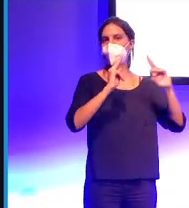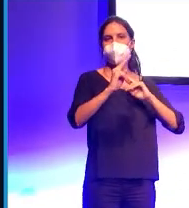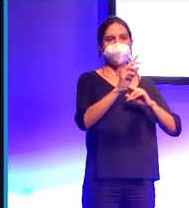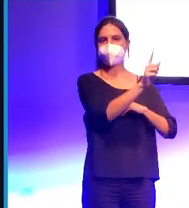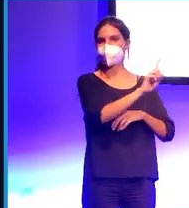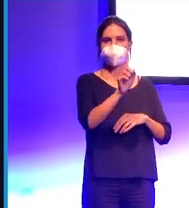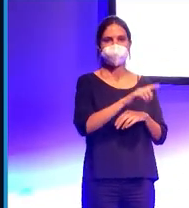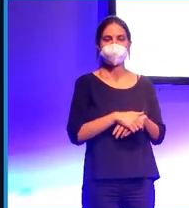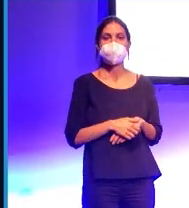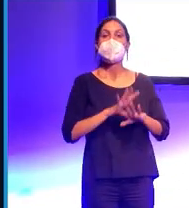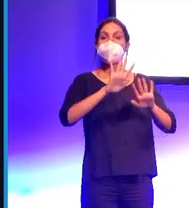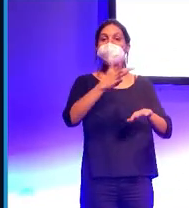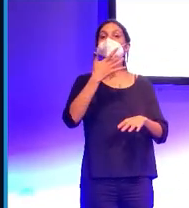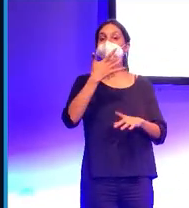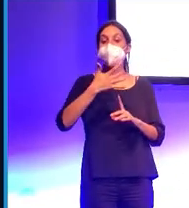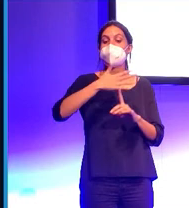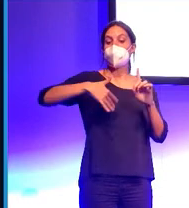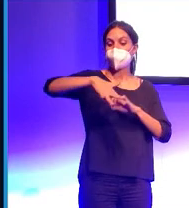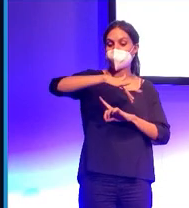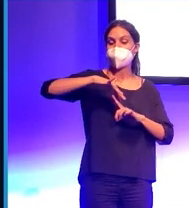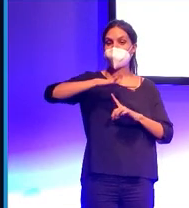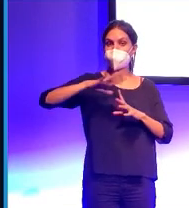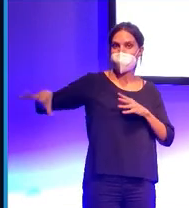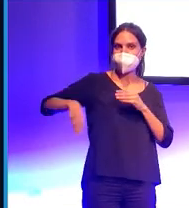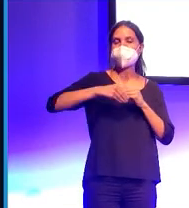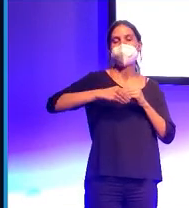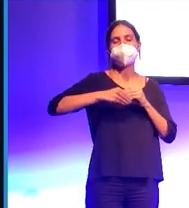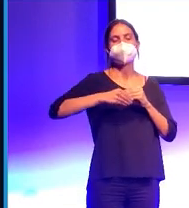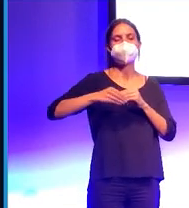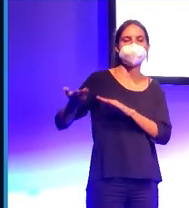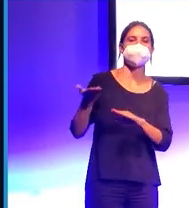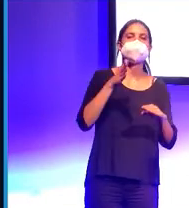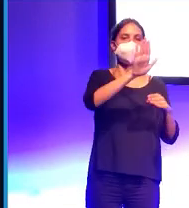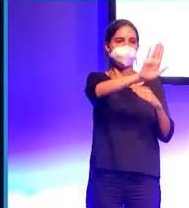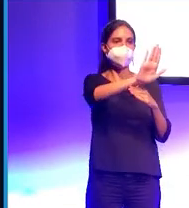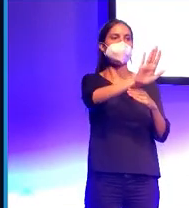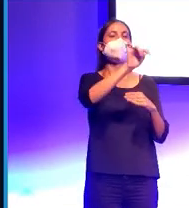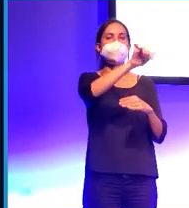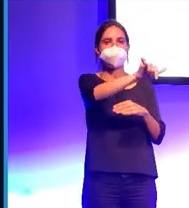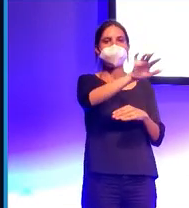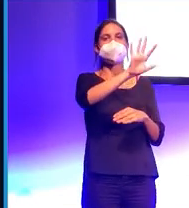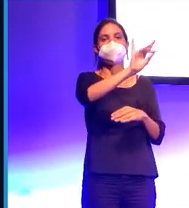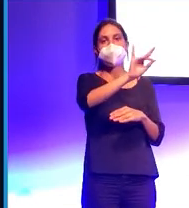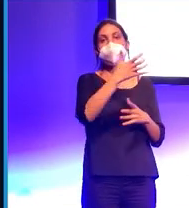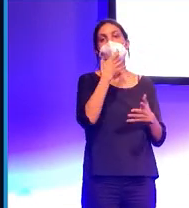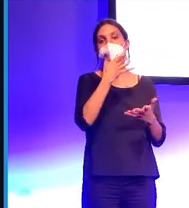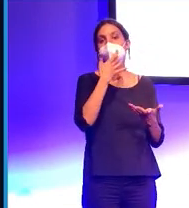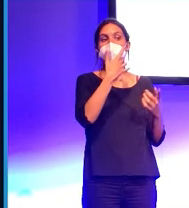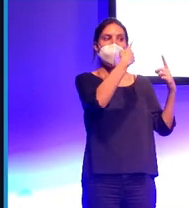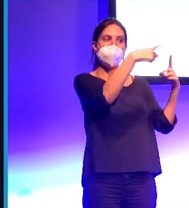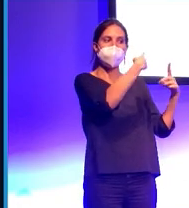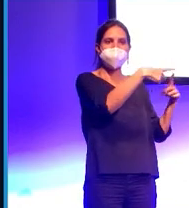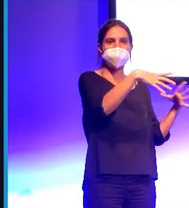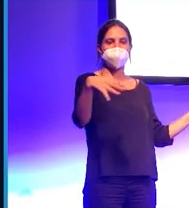Sin embargo, a la que daban contexto dicen vale, voy a darte un poco más de información. Y cuando veían un poco más de información, en este caso tenemos un objeto y una